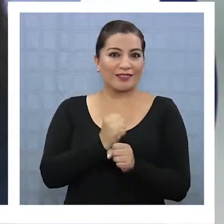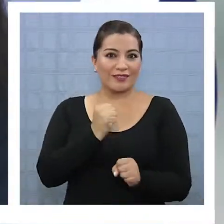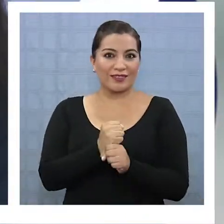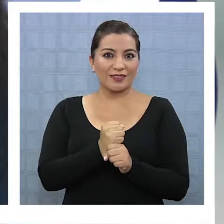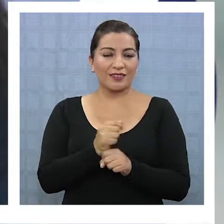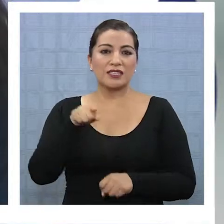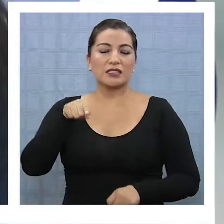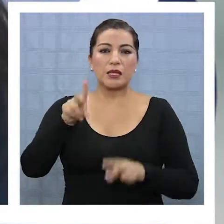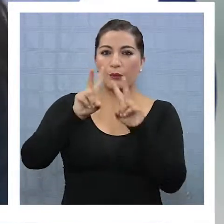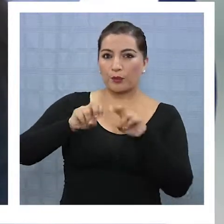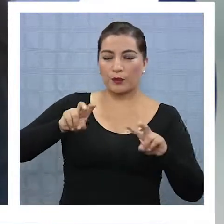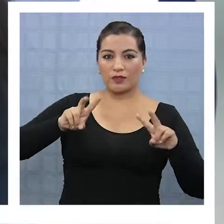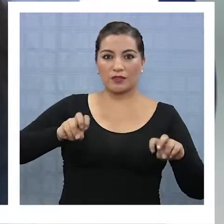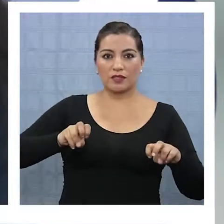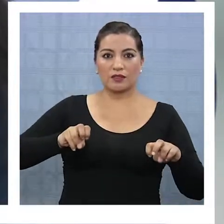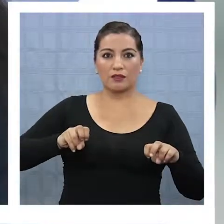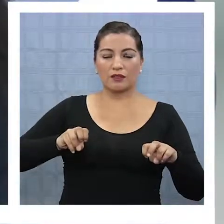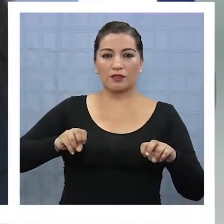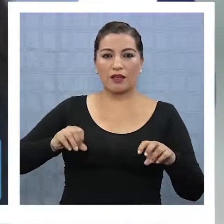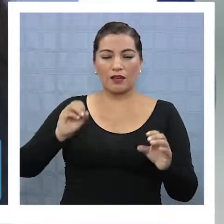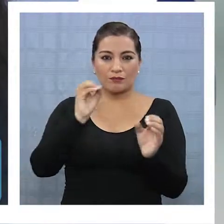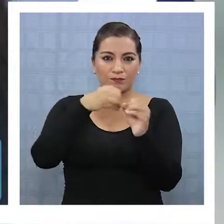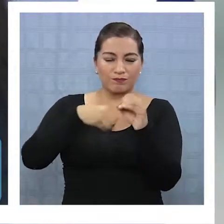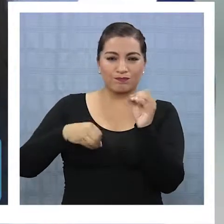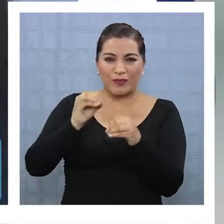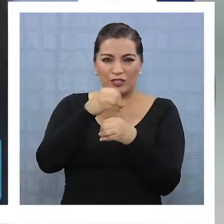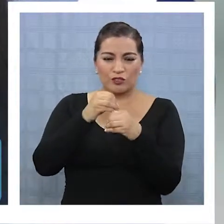trabajé en esto, investigamos sobre la astronomía andina.